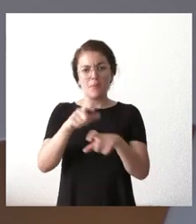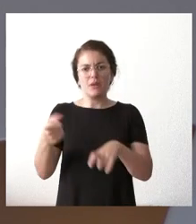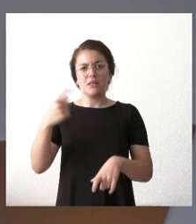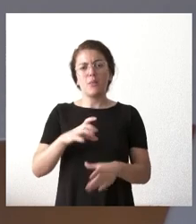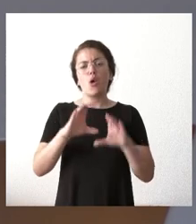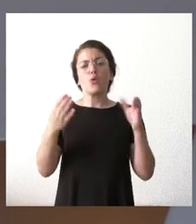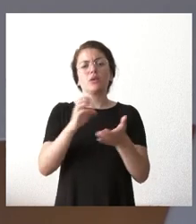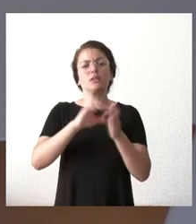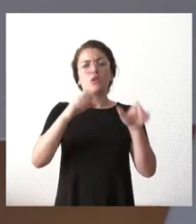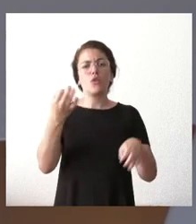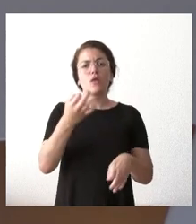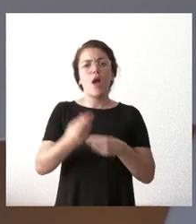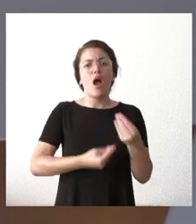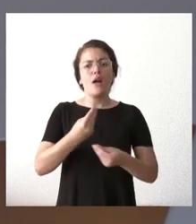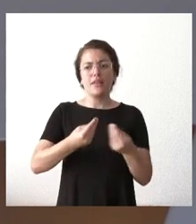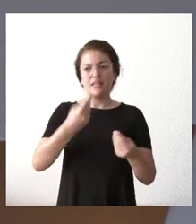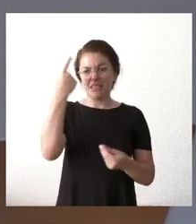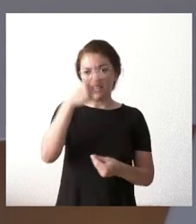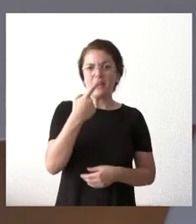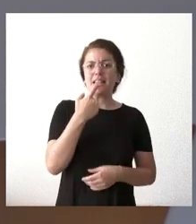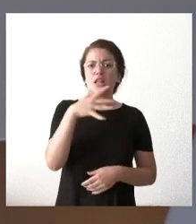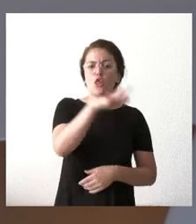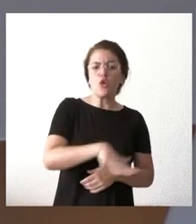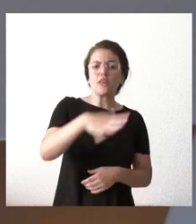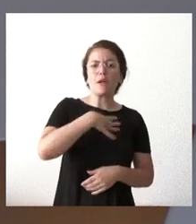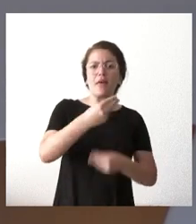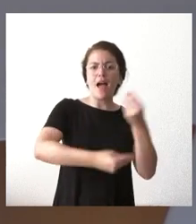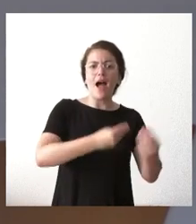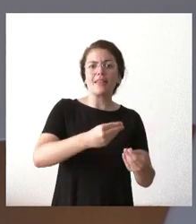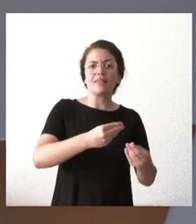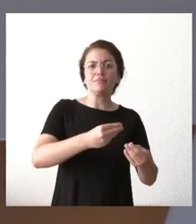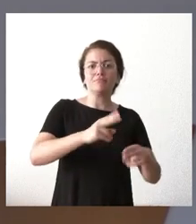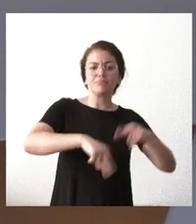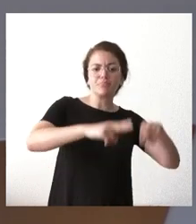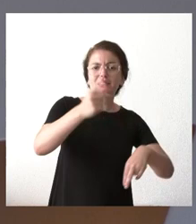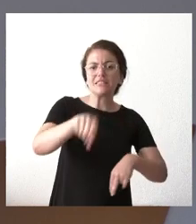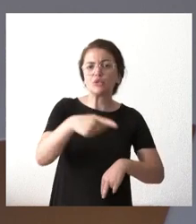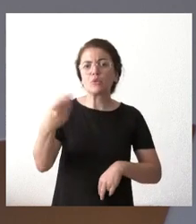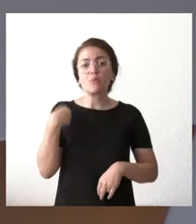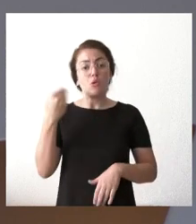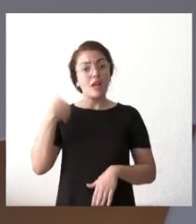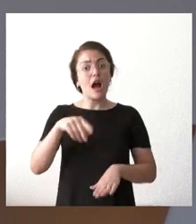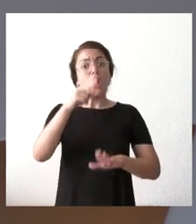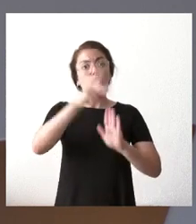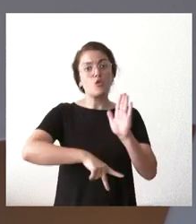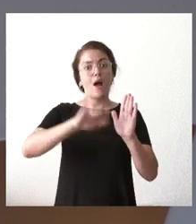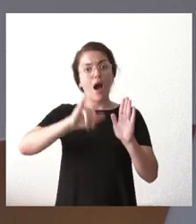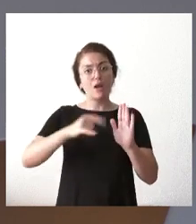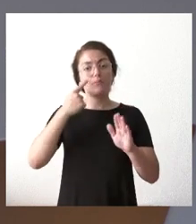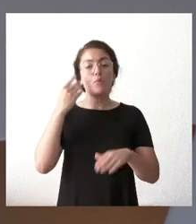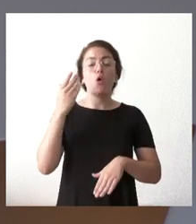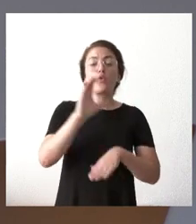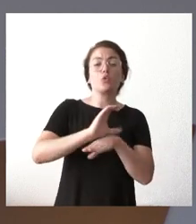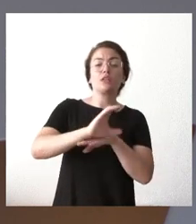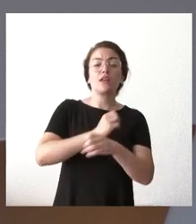forma rápida dónde se puede y dónde no se puede instalar una instalación de ese tipo y dictamos una norma en la que hemos colaborado pues la consejería de Economía y Hacienda